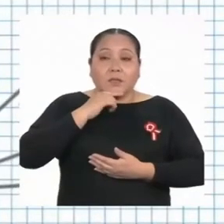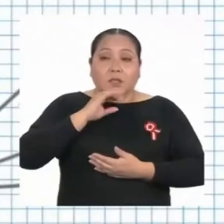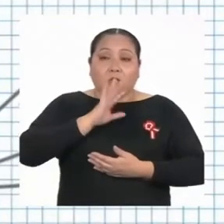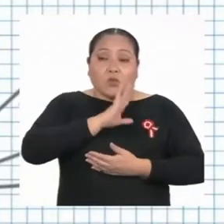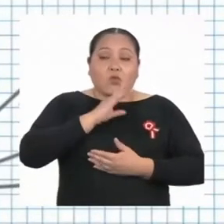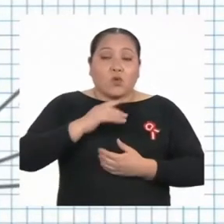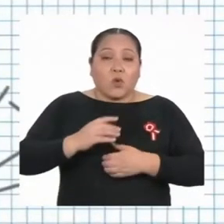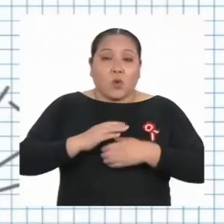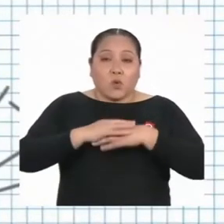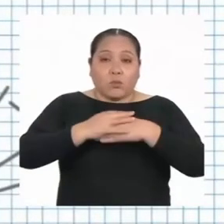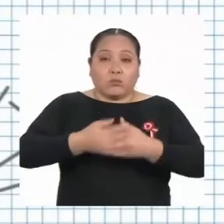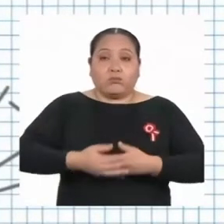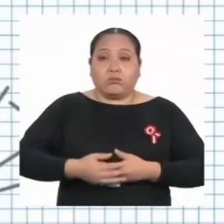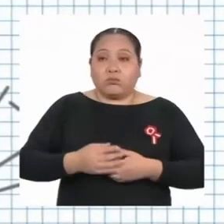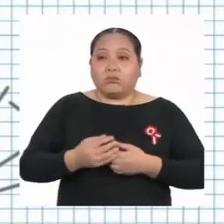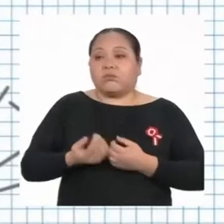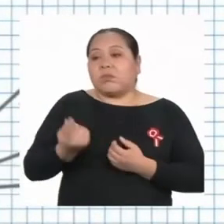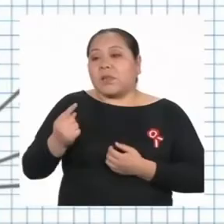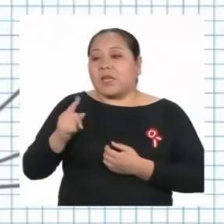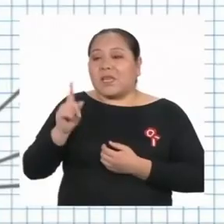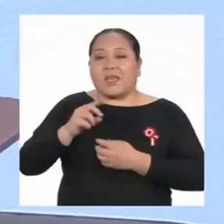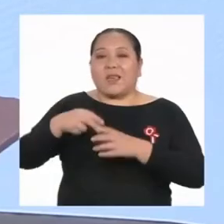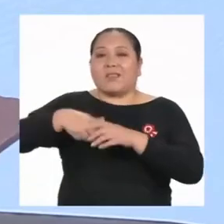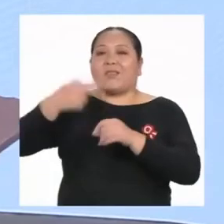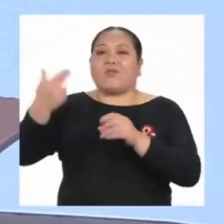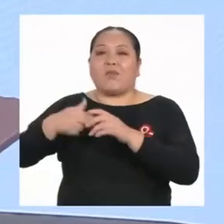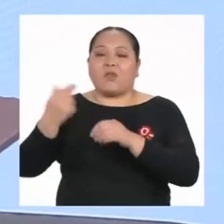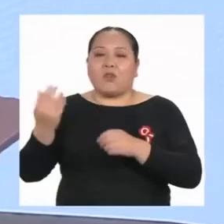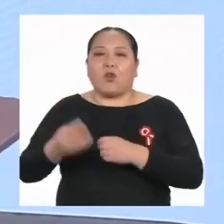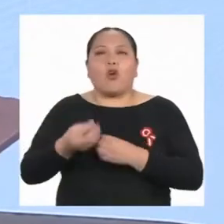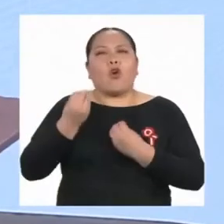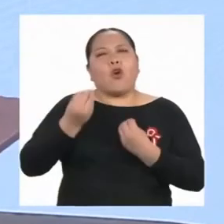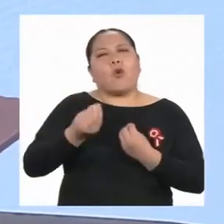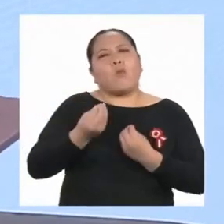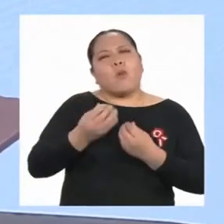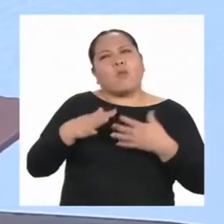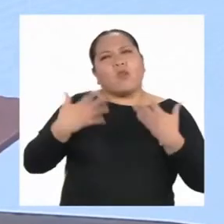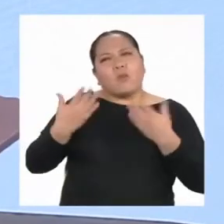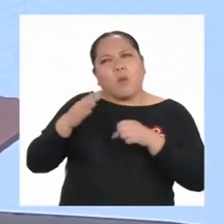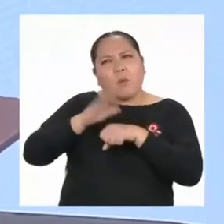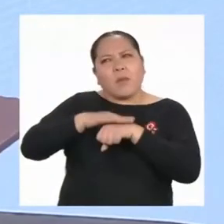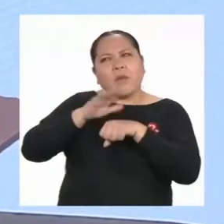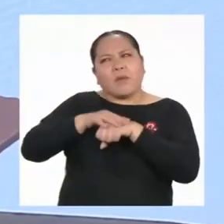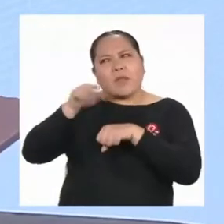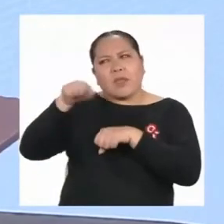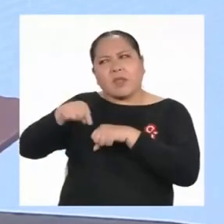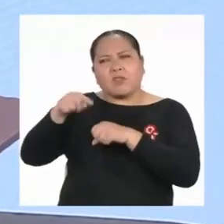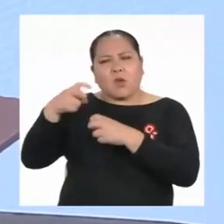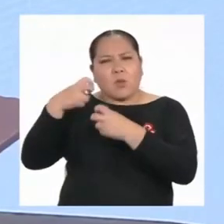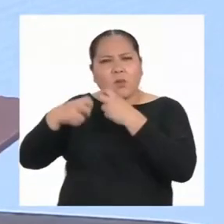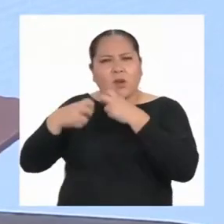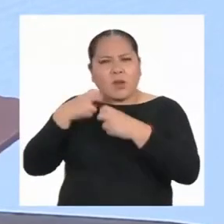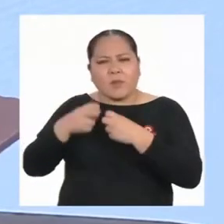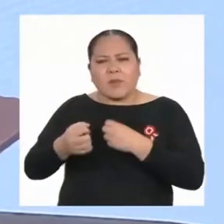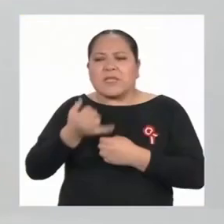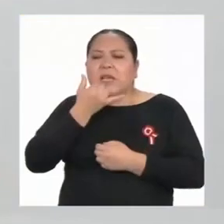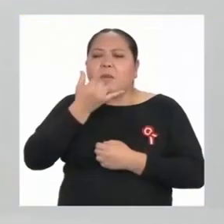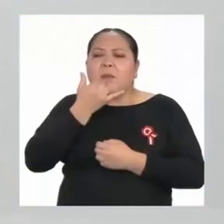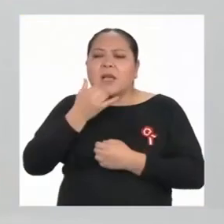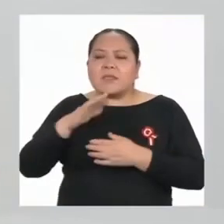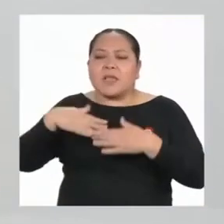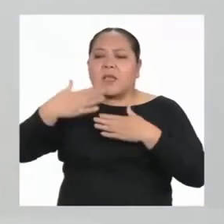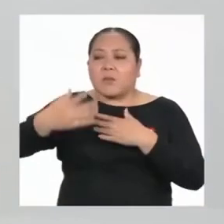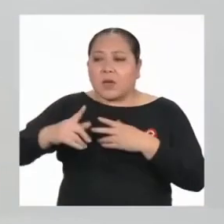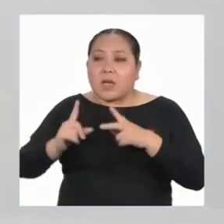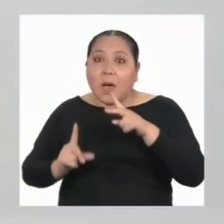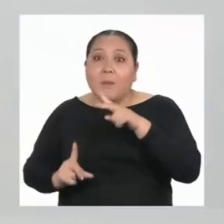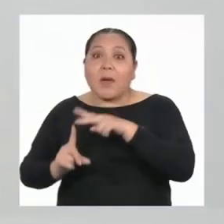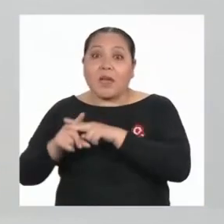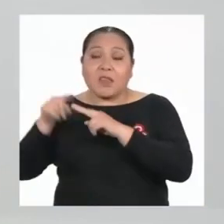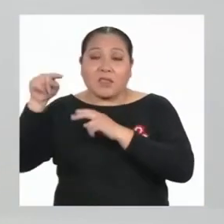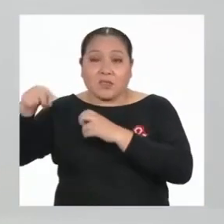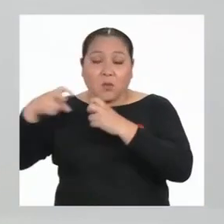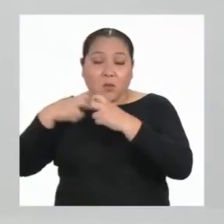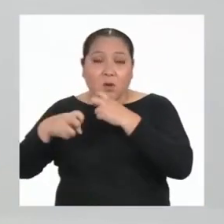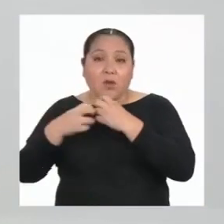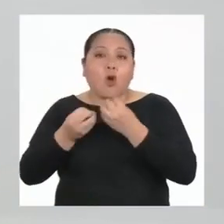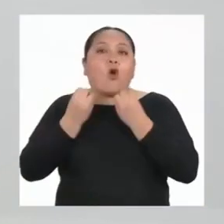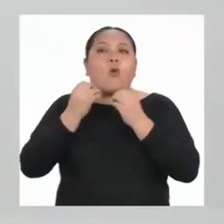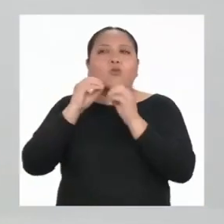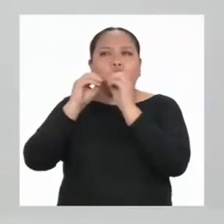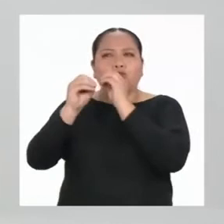qué podemos hacer para prevenir esos casos y también en qué hacer si es que suceden. Como docente,